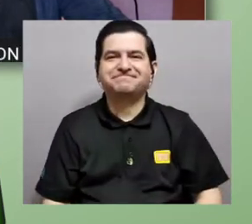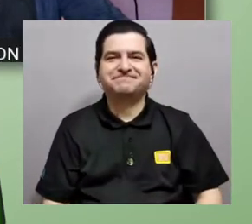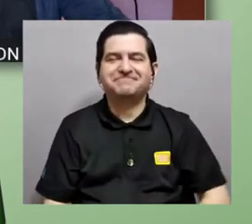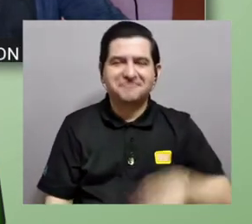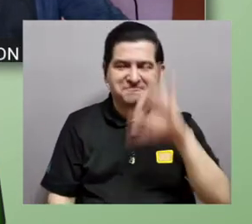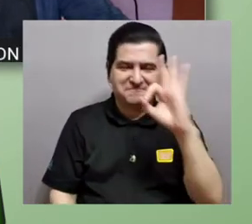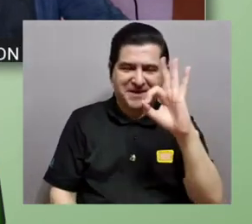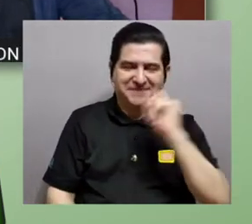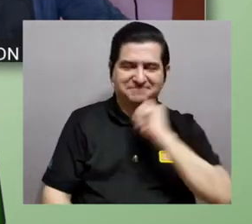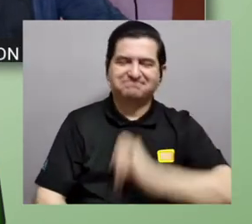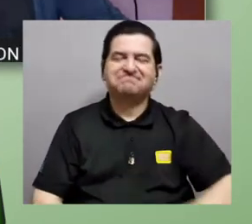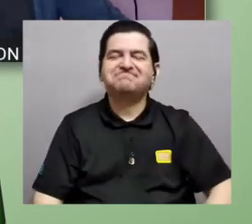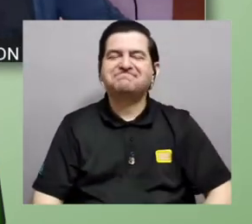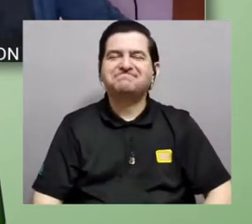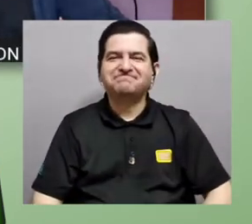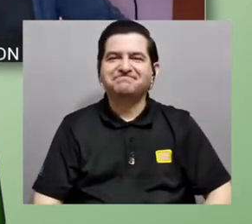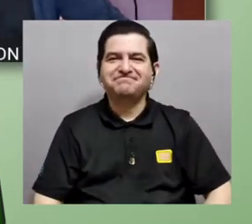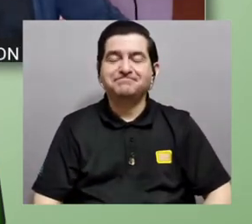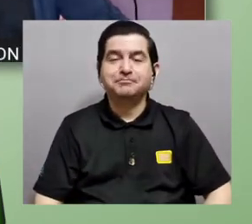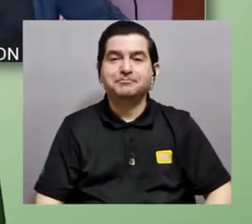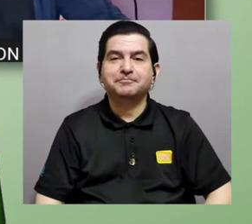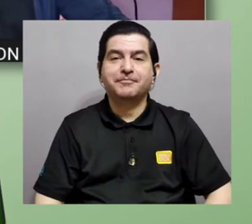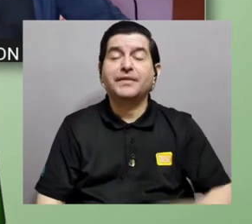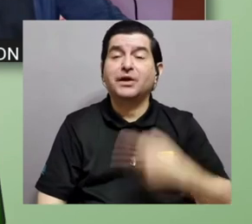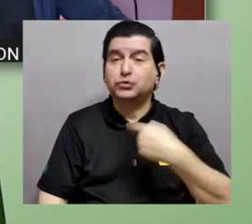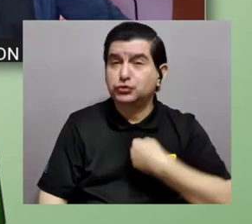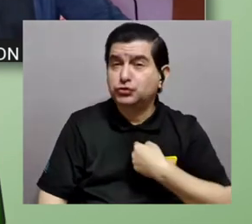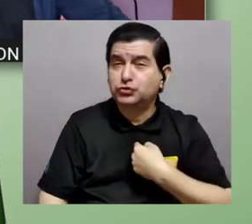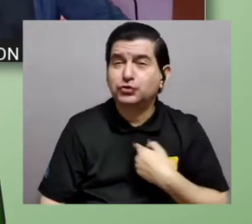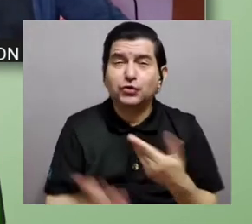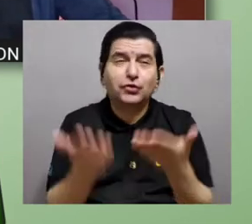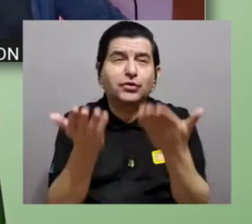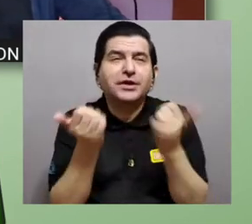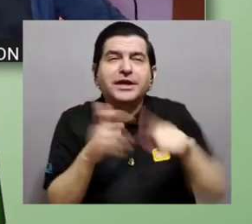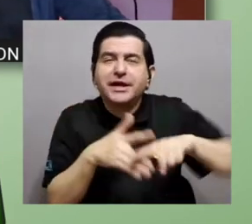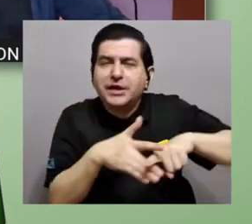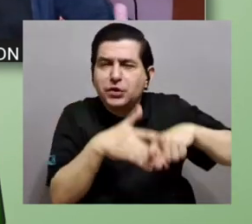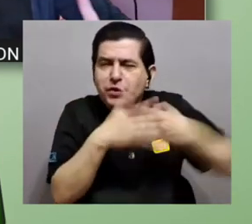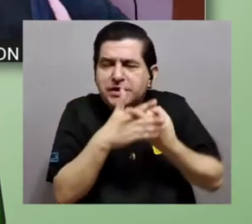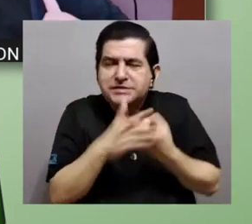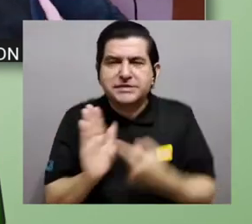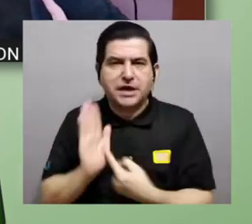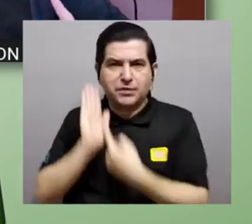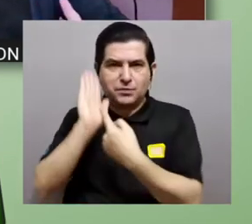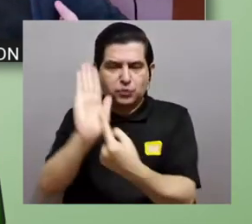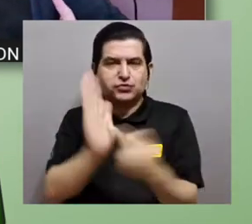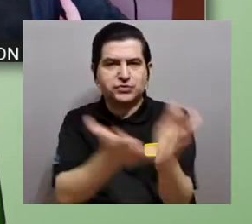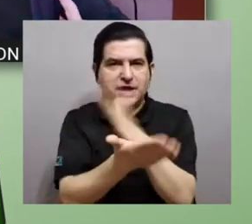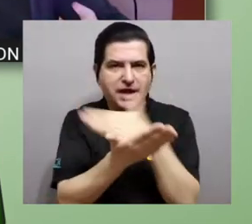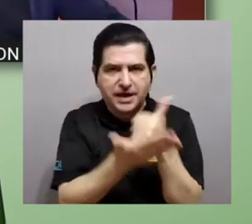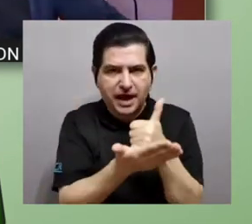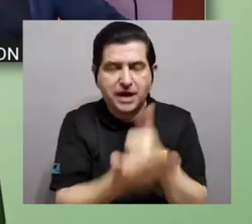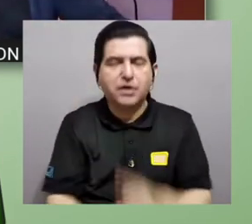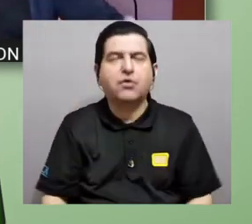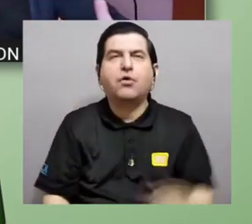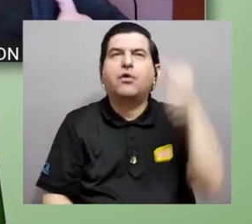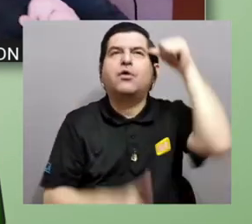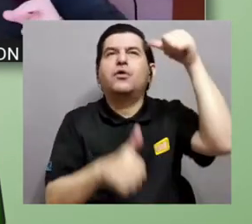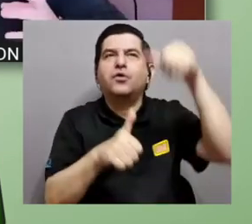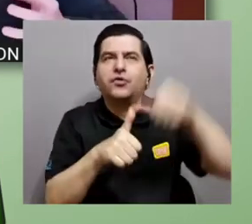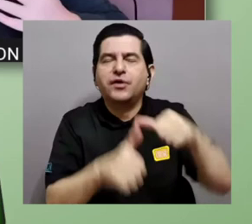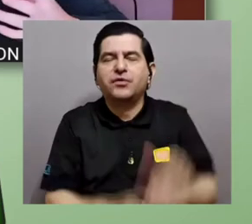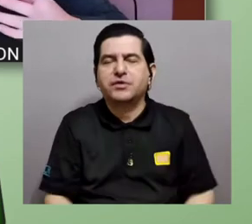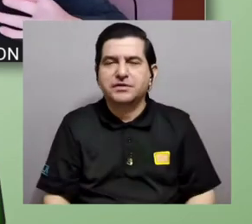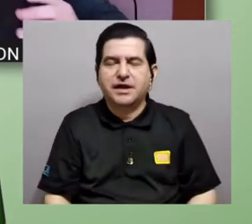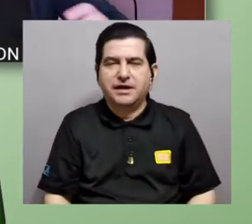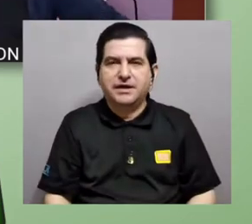¿qué tal nuevamente? Sí, todo bien. Bueno, yo quería empezar mostrándoles algo o